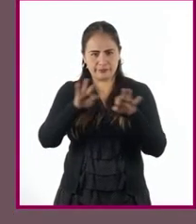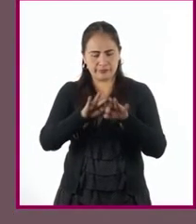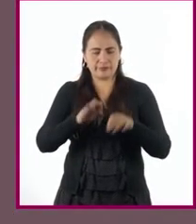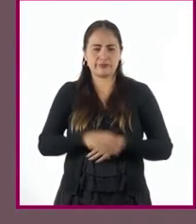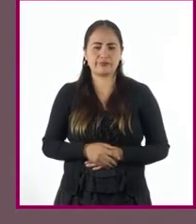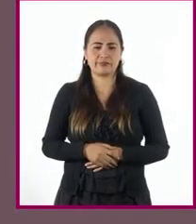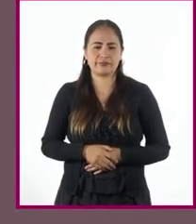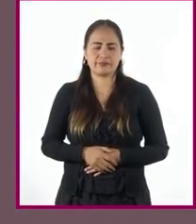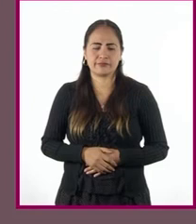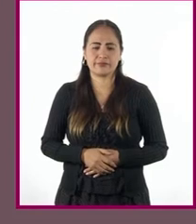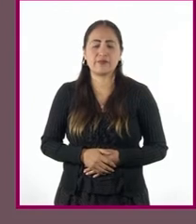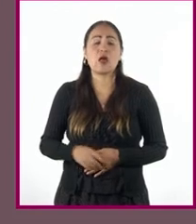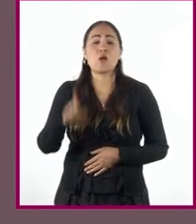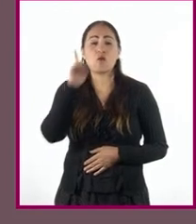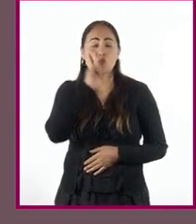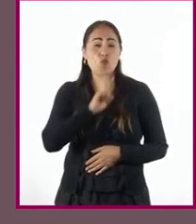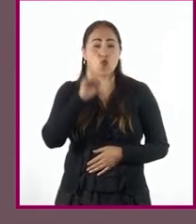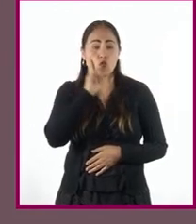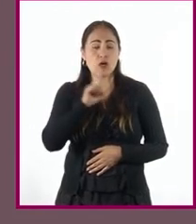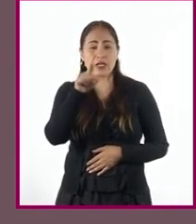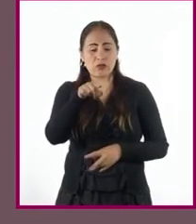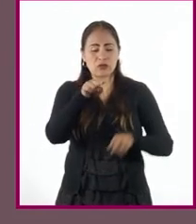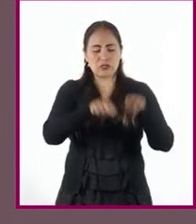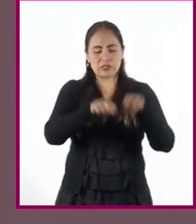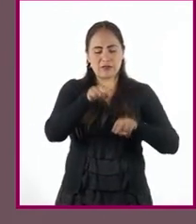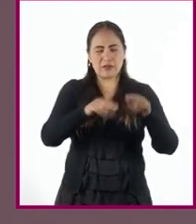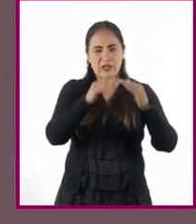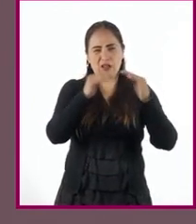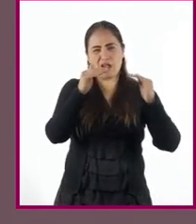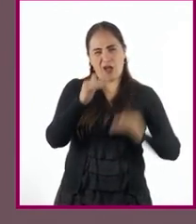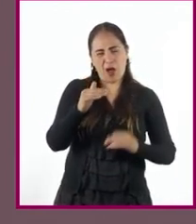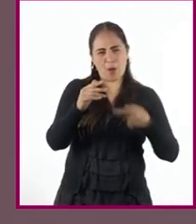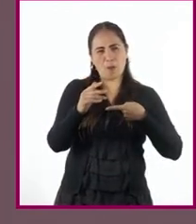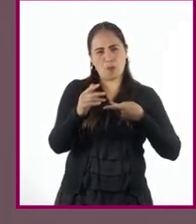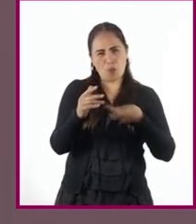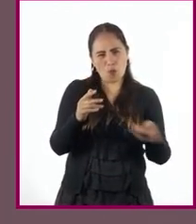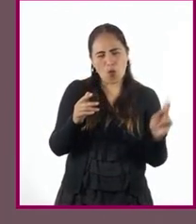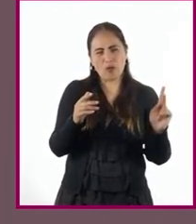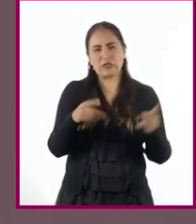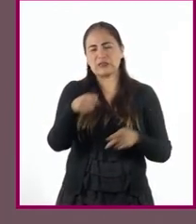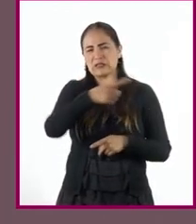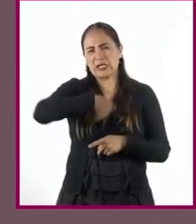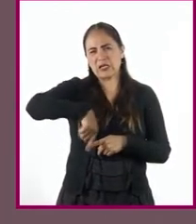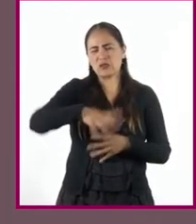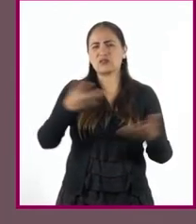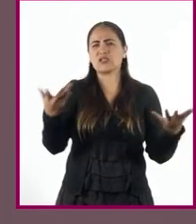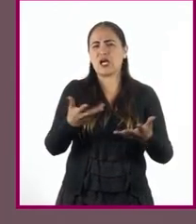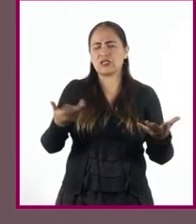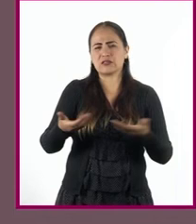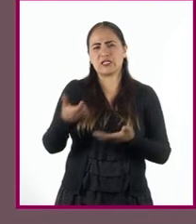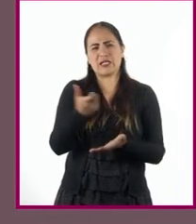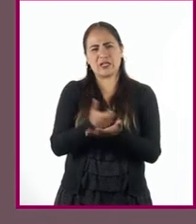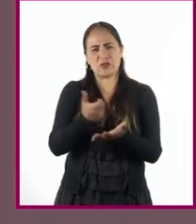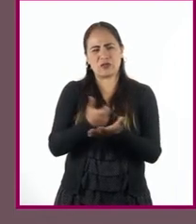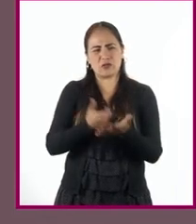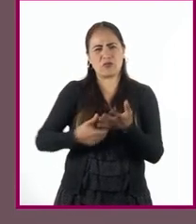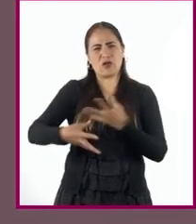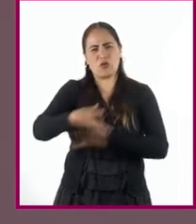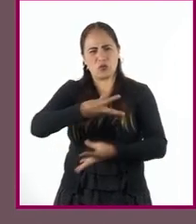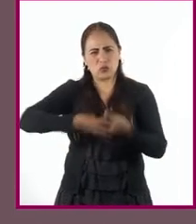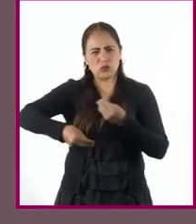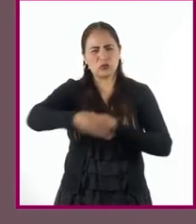Por un lado, las mujeres de estratos desfavorecidos participaban activamente en la economía novohispana,